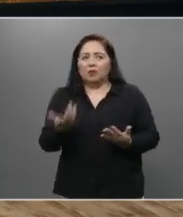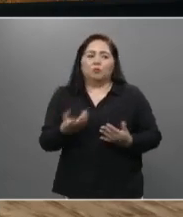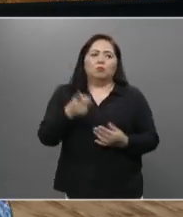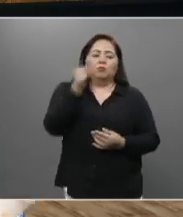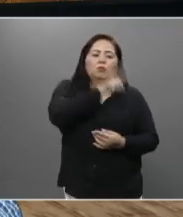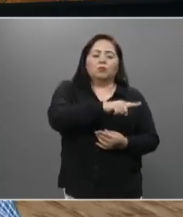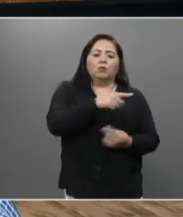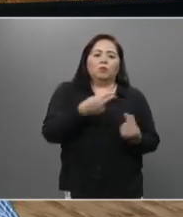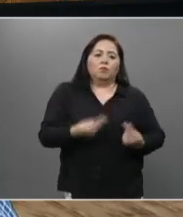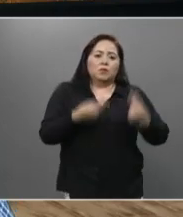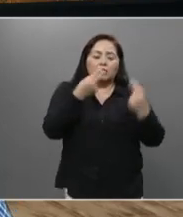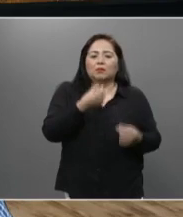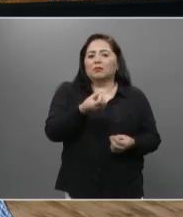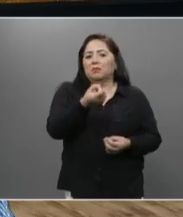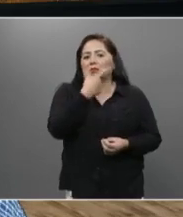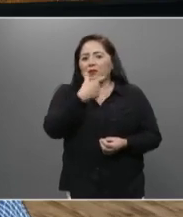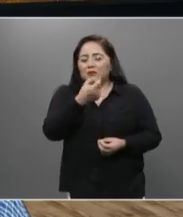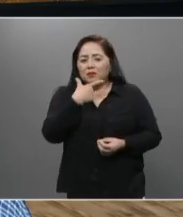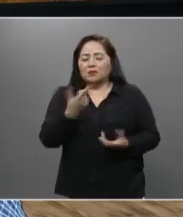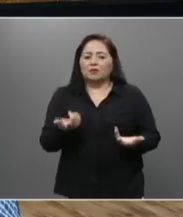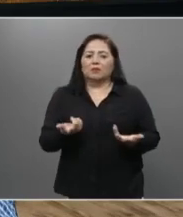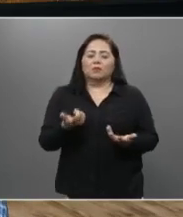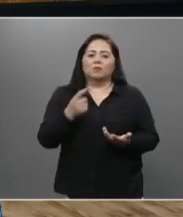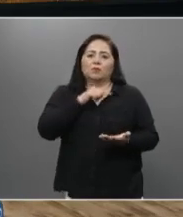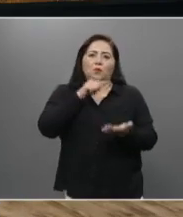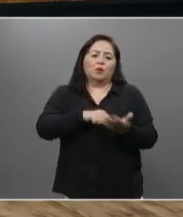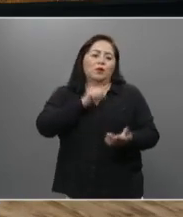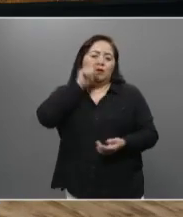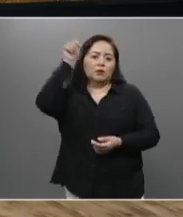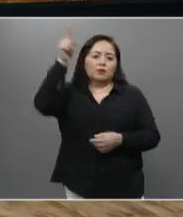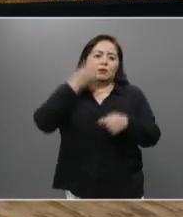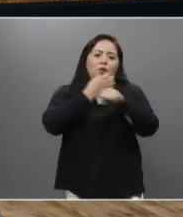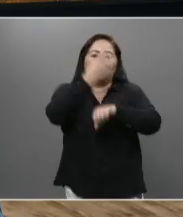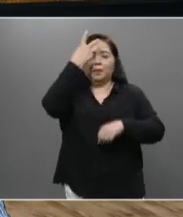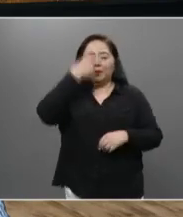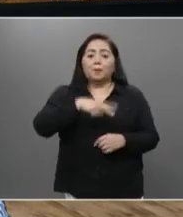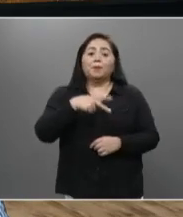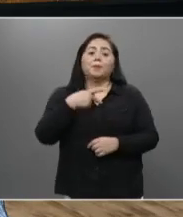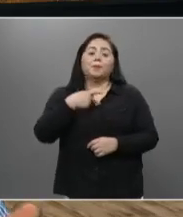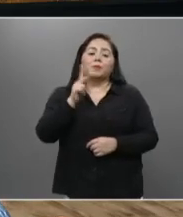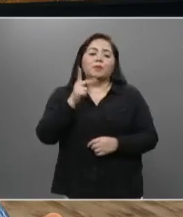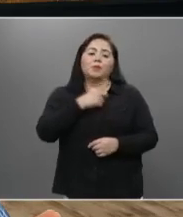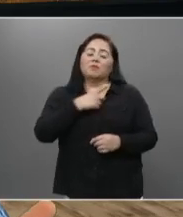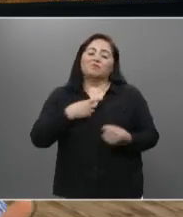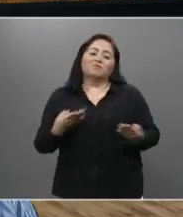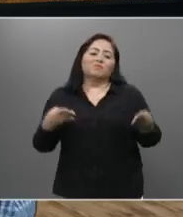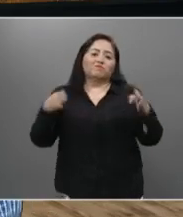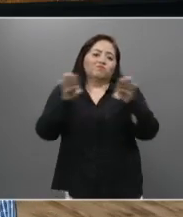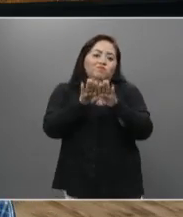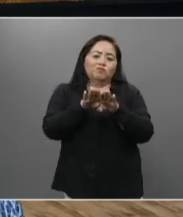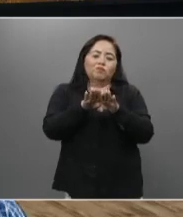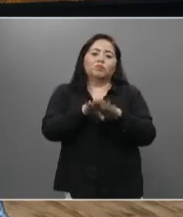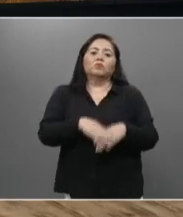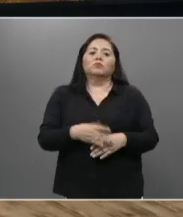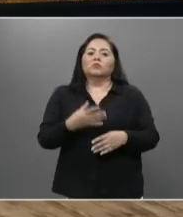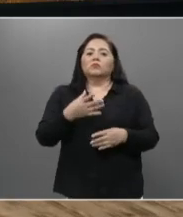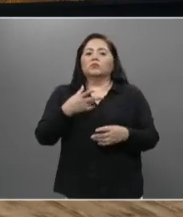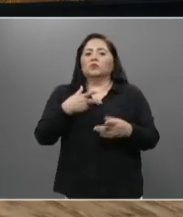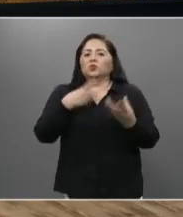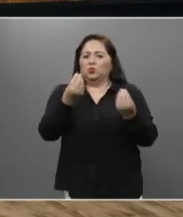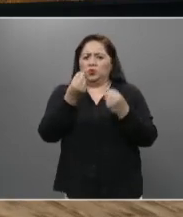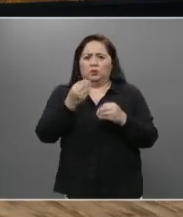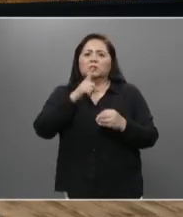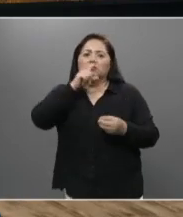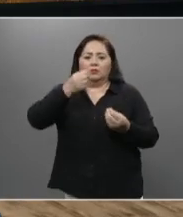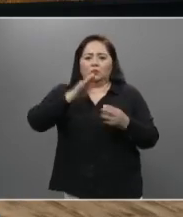ventas de medicinas allá en el Estado de México, pues tienen que cerrar. Va a haber mucha